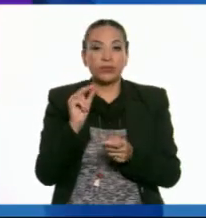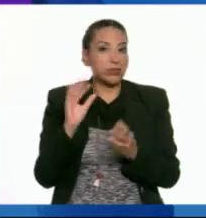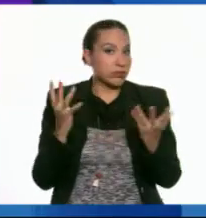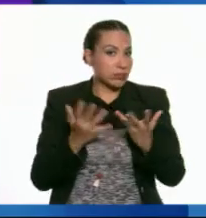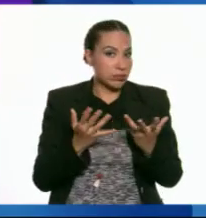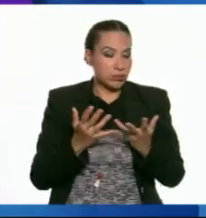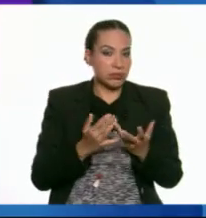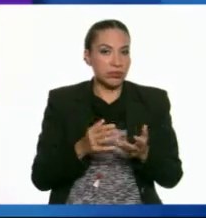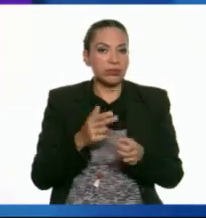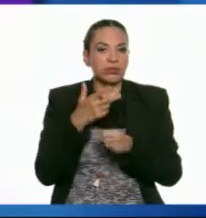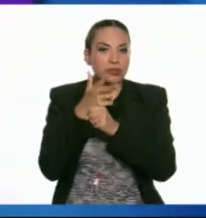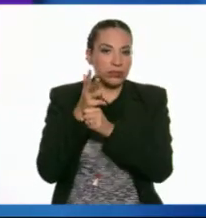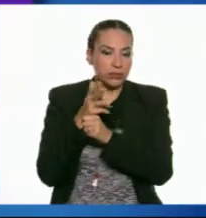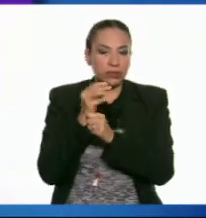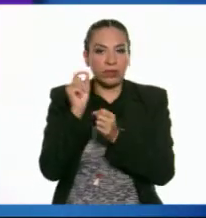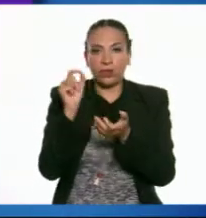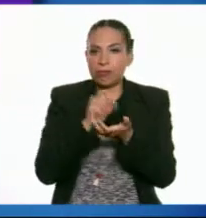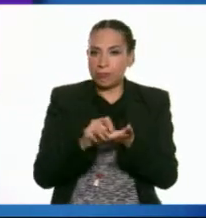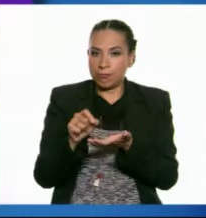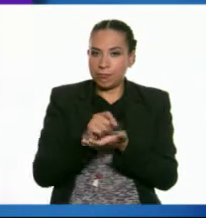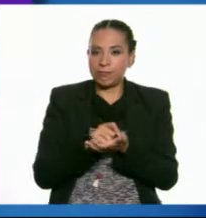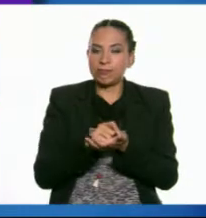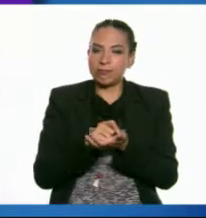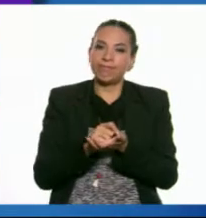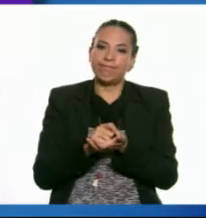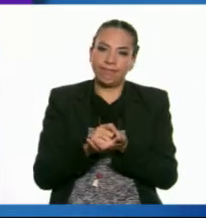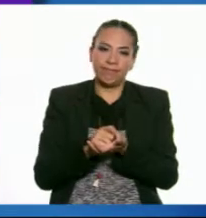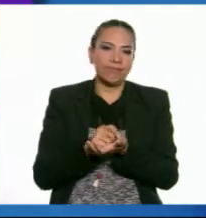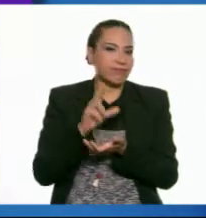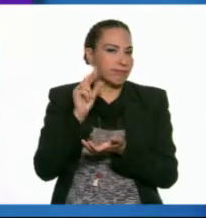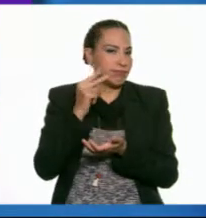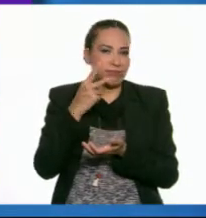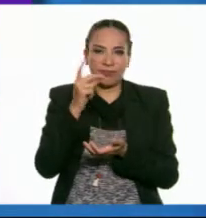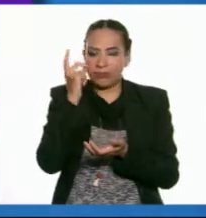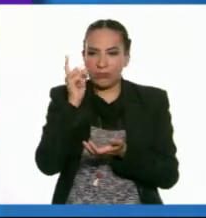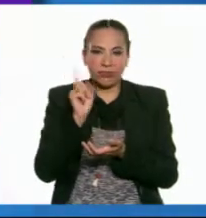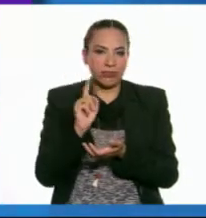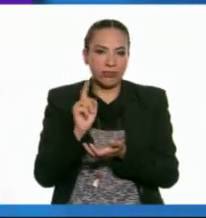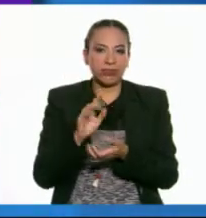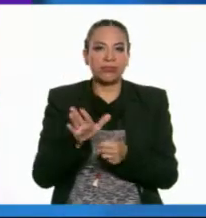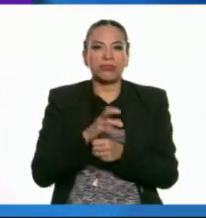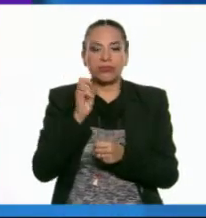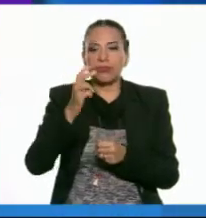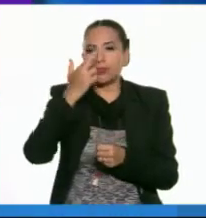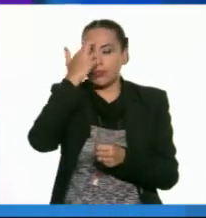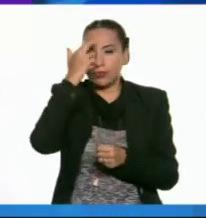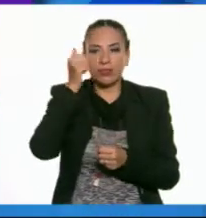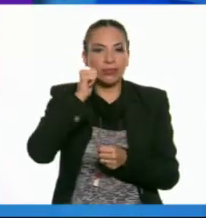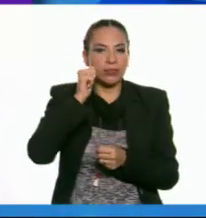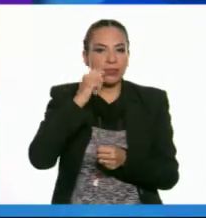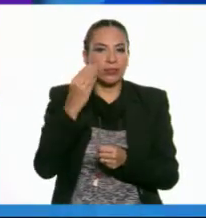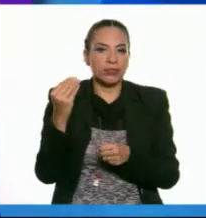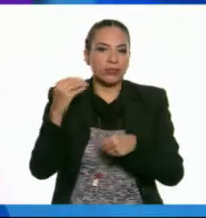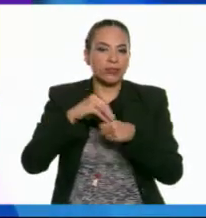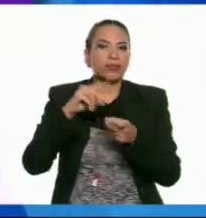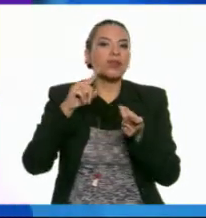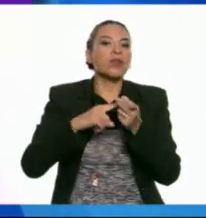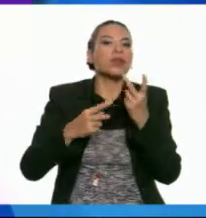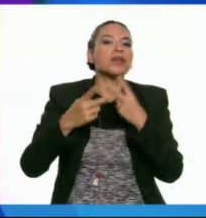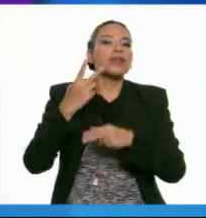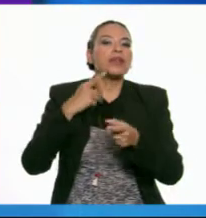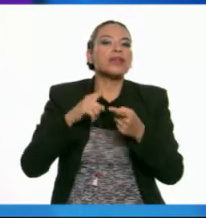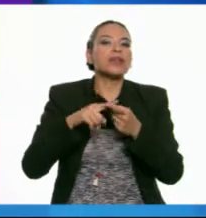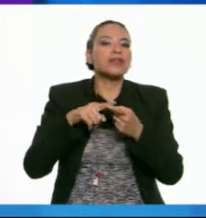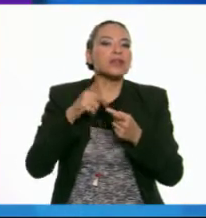hiciste, grabaste o escribiste, entonces no te pertenece. Así que recuerda siempre mencionar de dónde